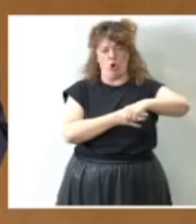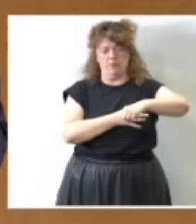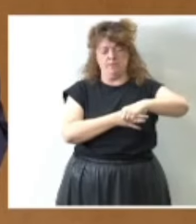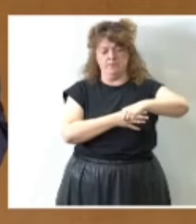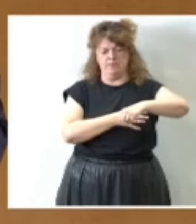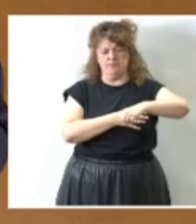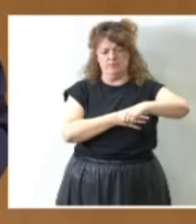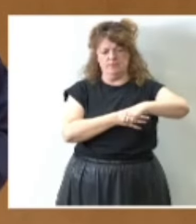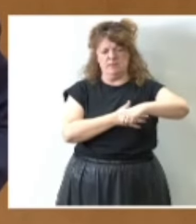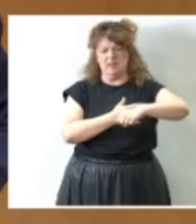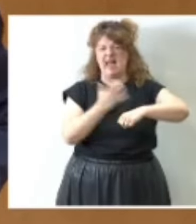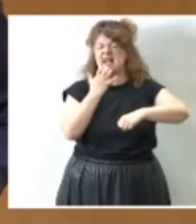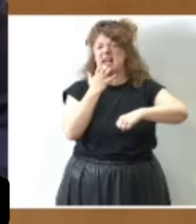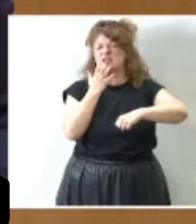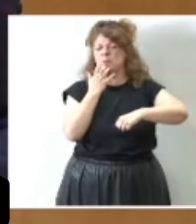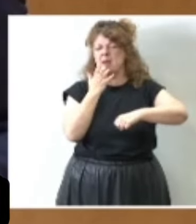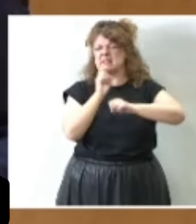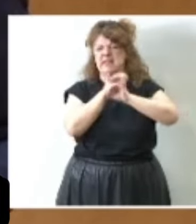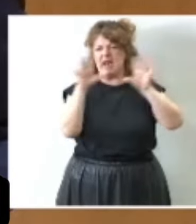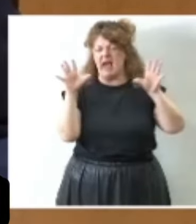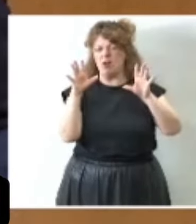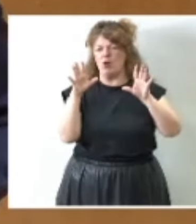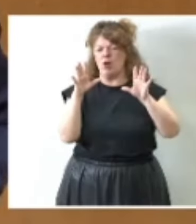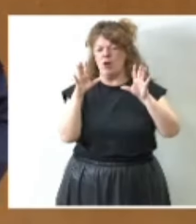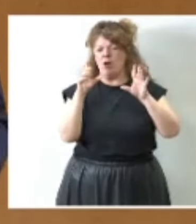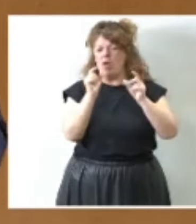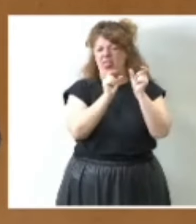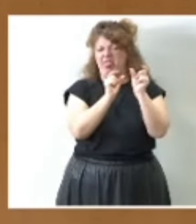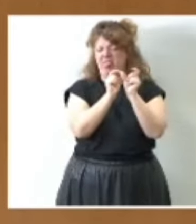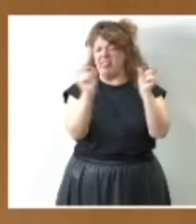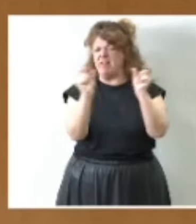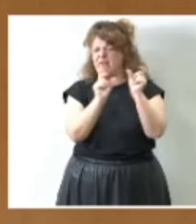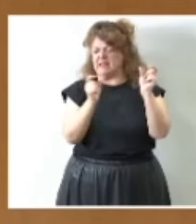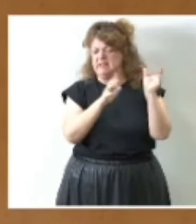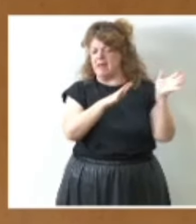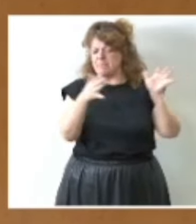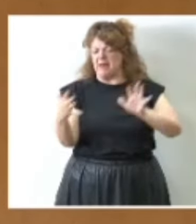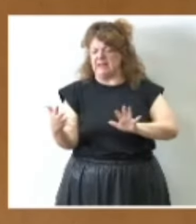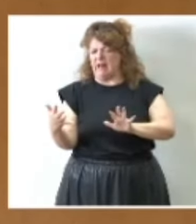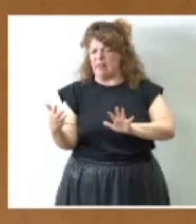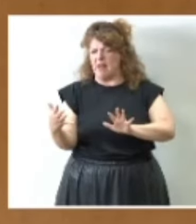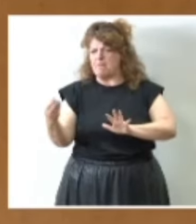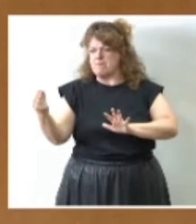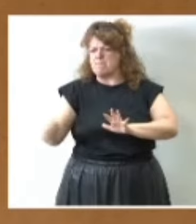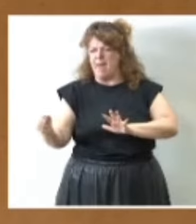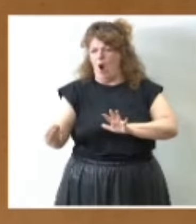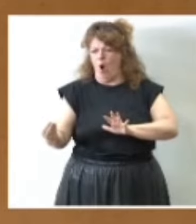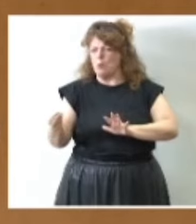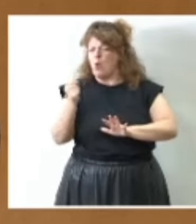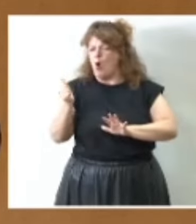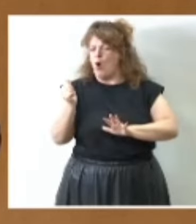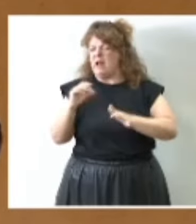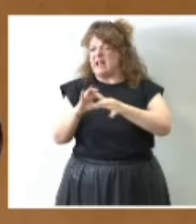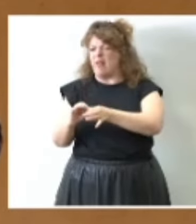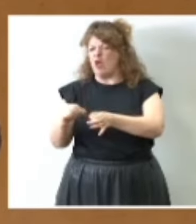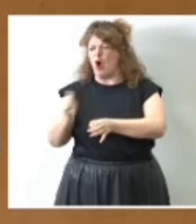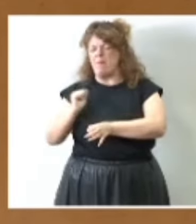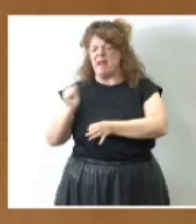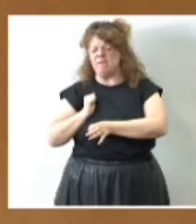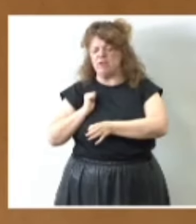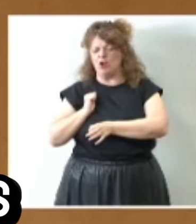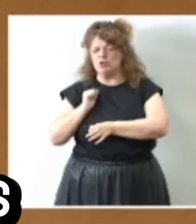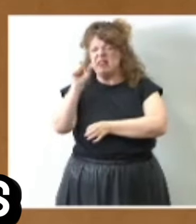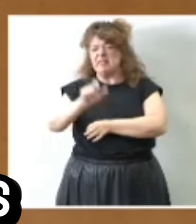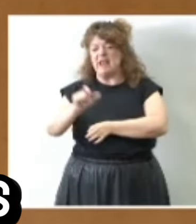el caso más claro donde las cifras se materializan mejor en relación con beneficios para los ciudadanos